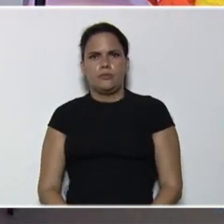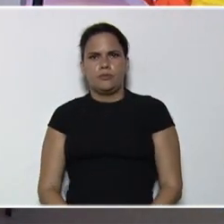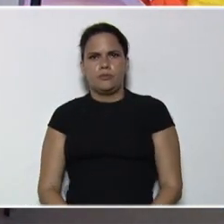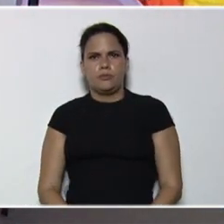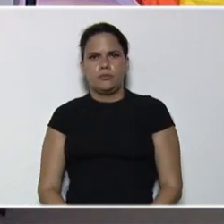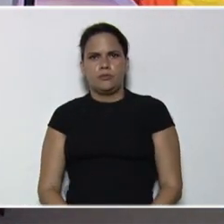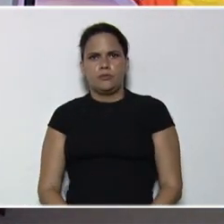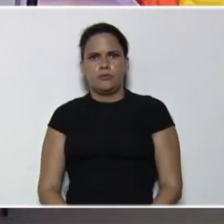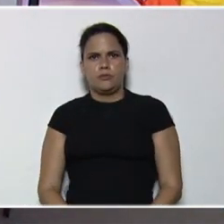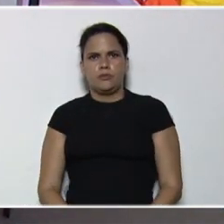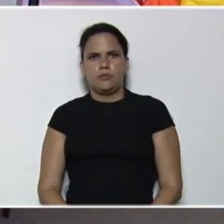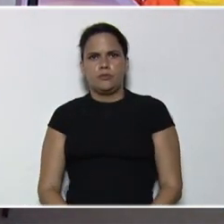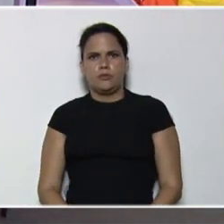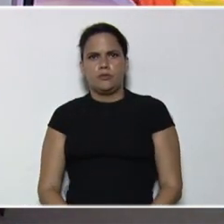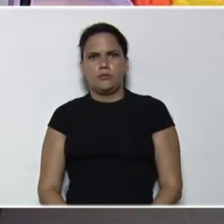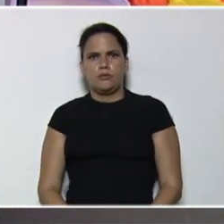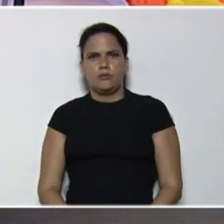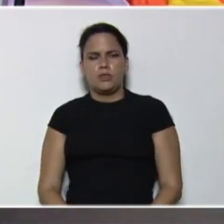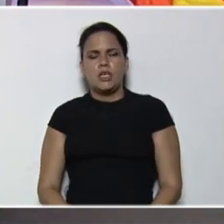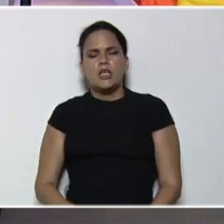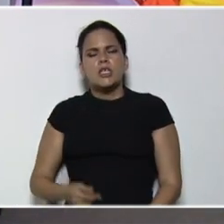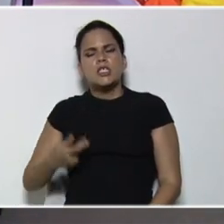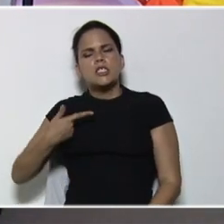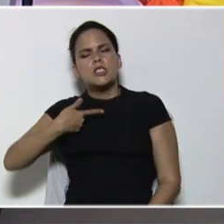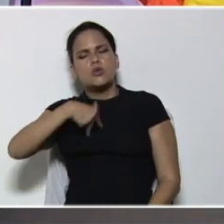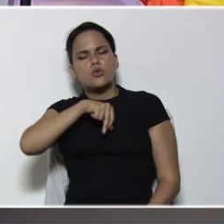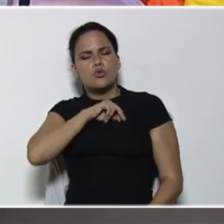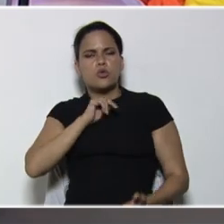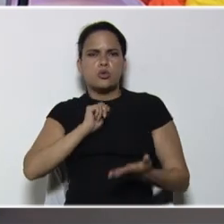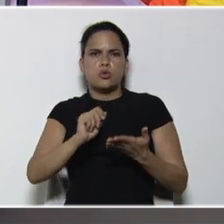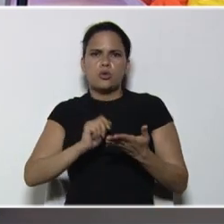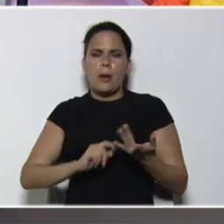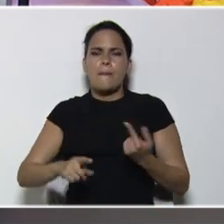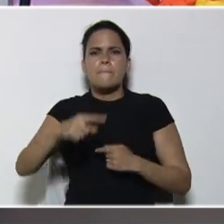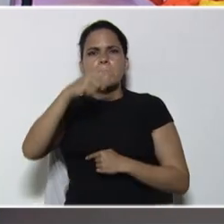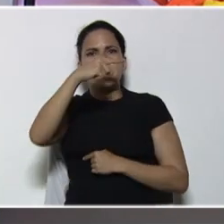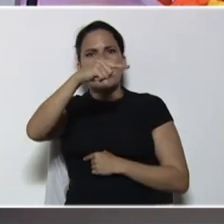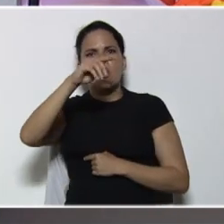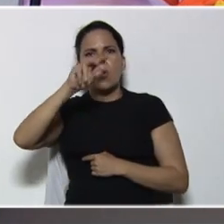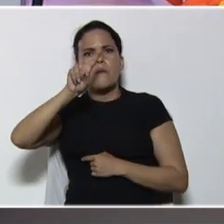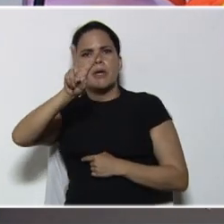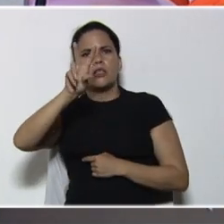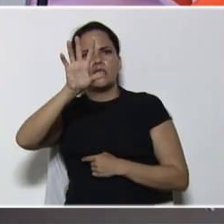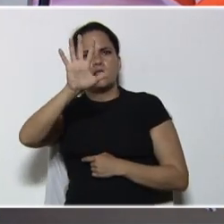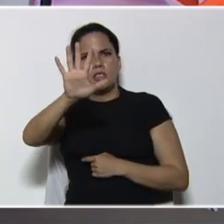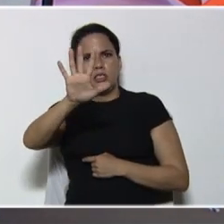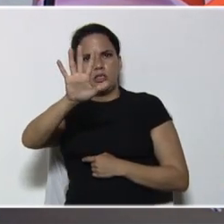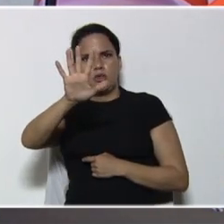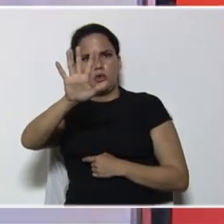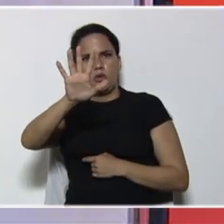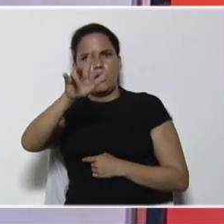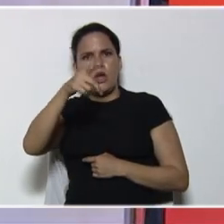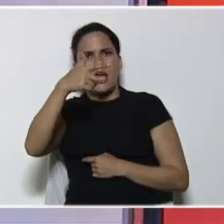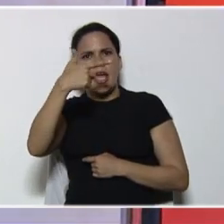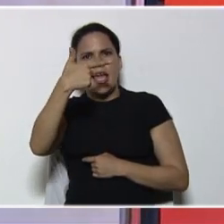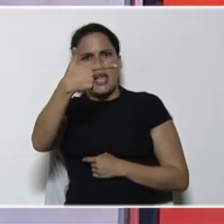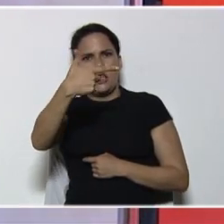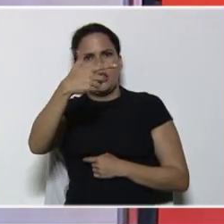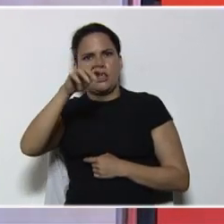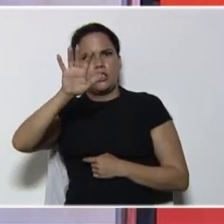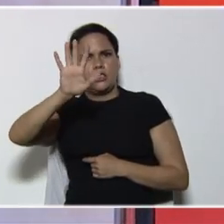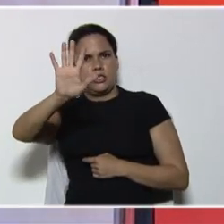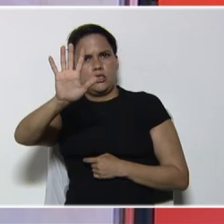si nosotros tenemos menos 25 entre 5, menos 25